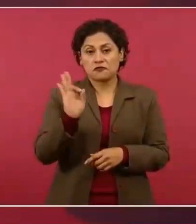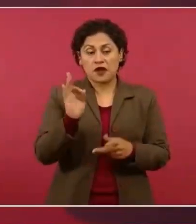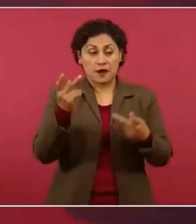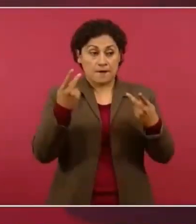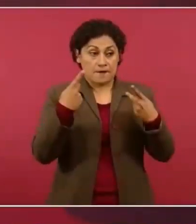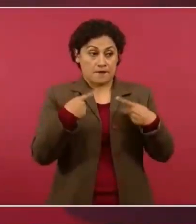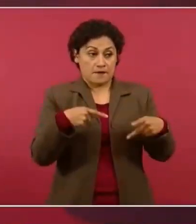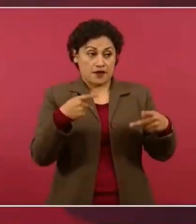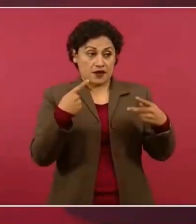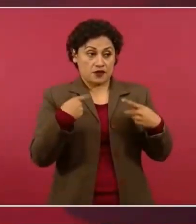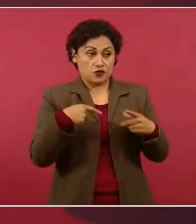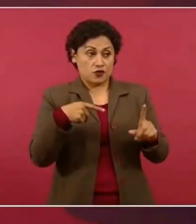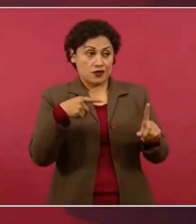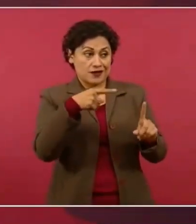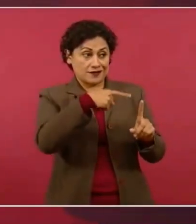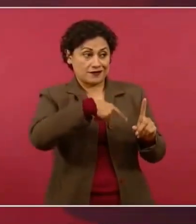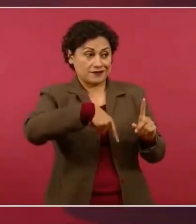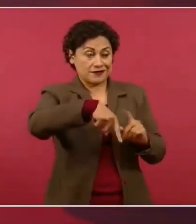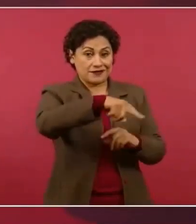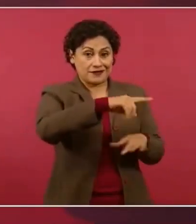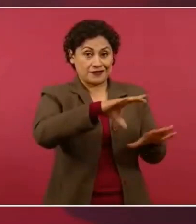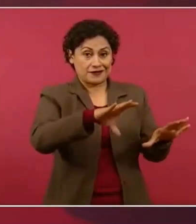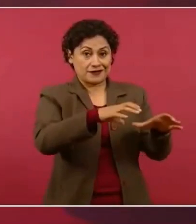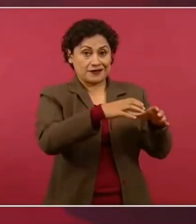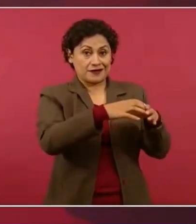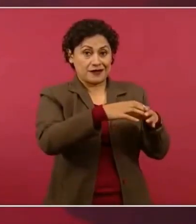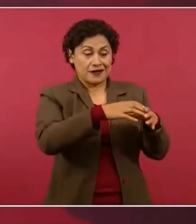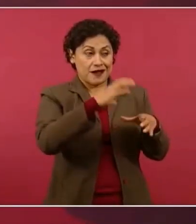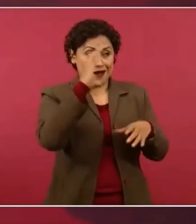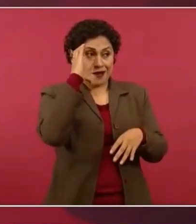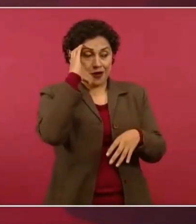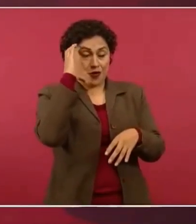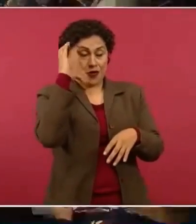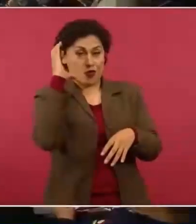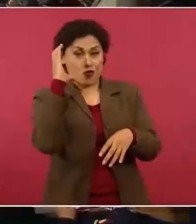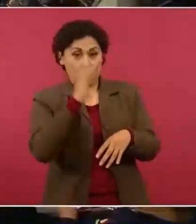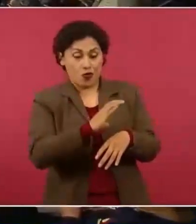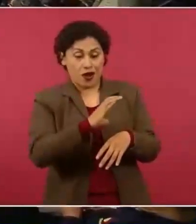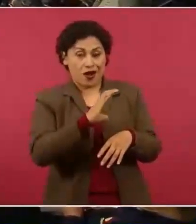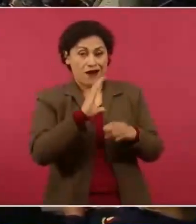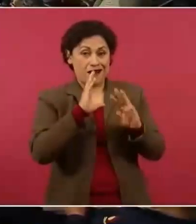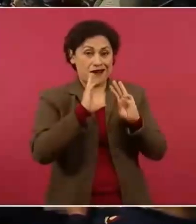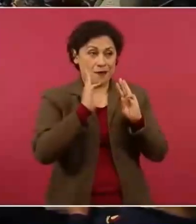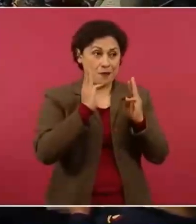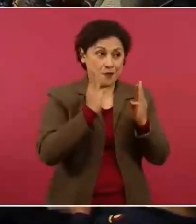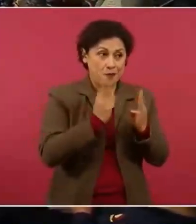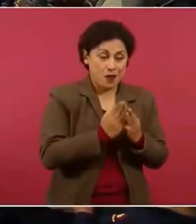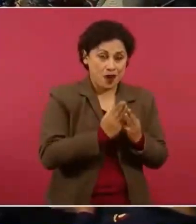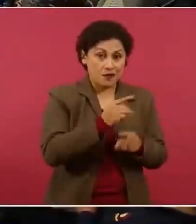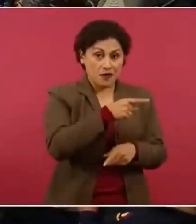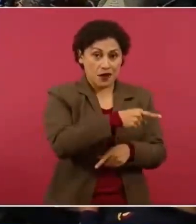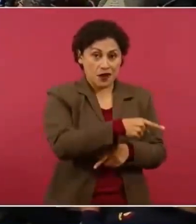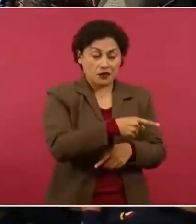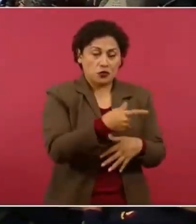conductas antisociales, también nos duele el que pierdan la vida.